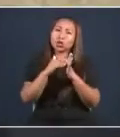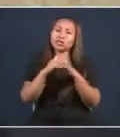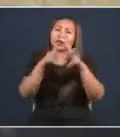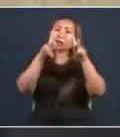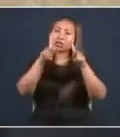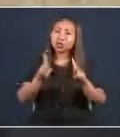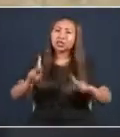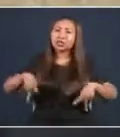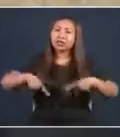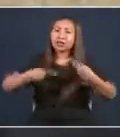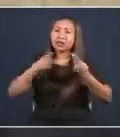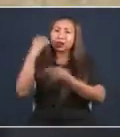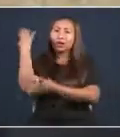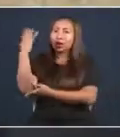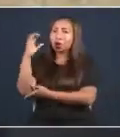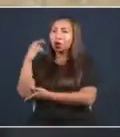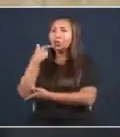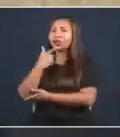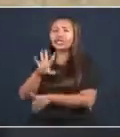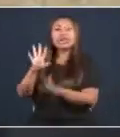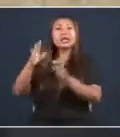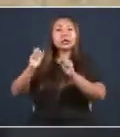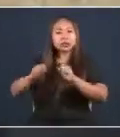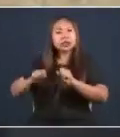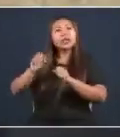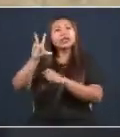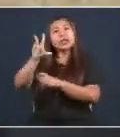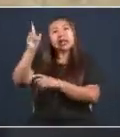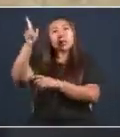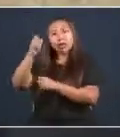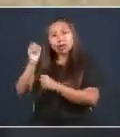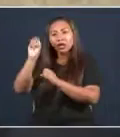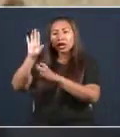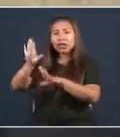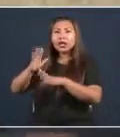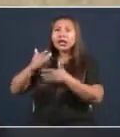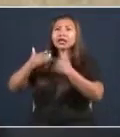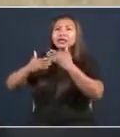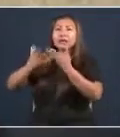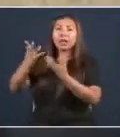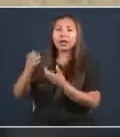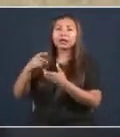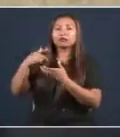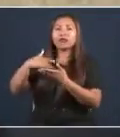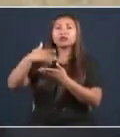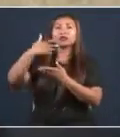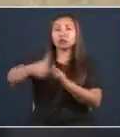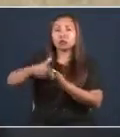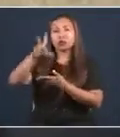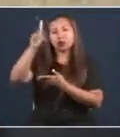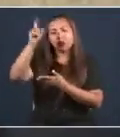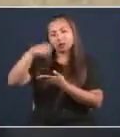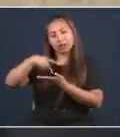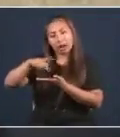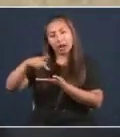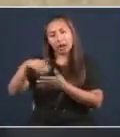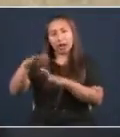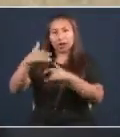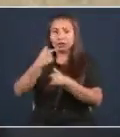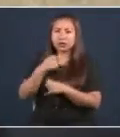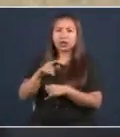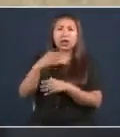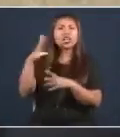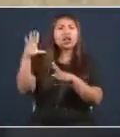Y adicional, el banco que pertenece al grupo de empresas más grande de Colombia. Si lo hacen en